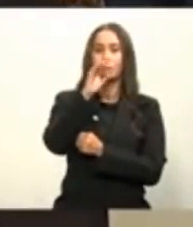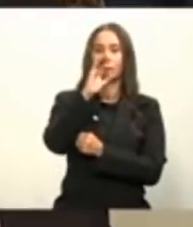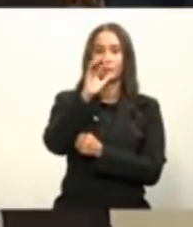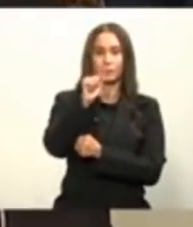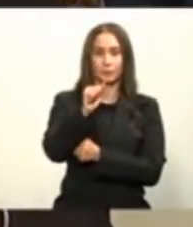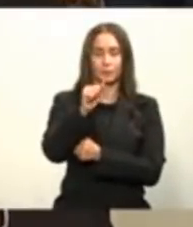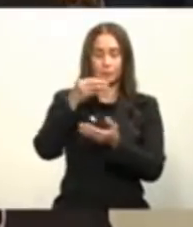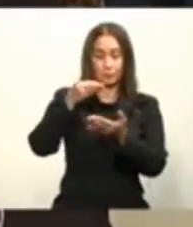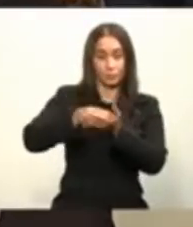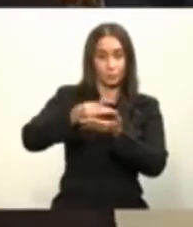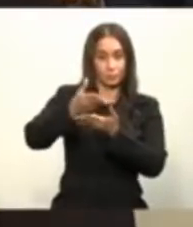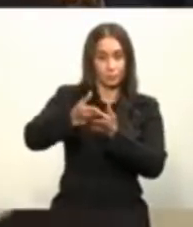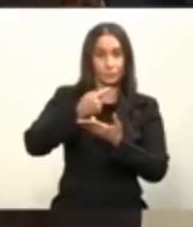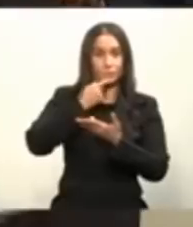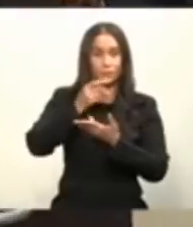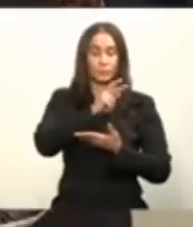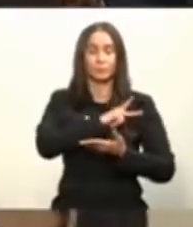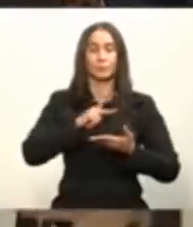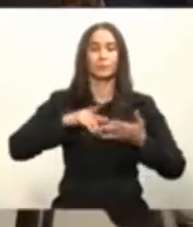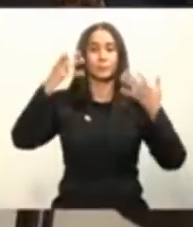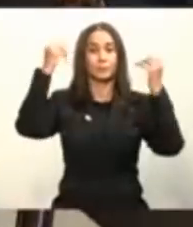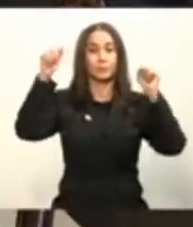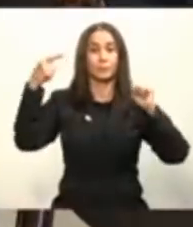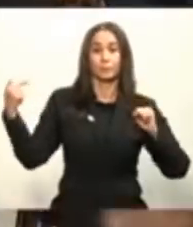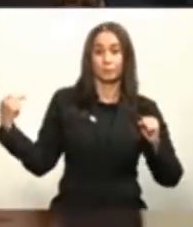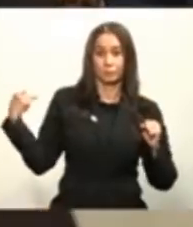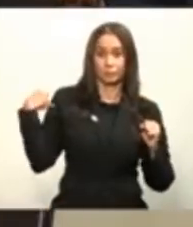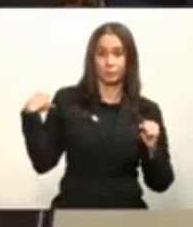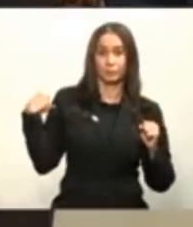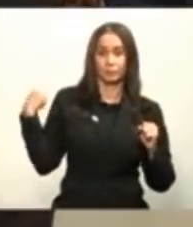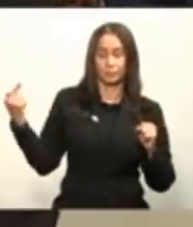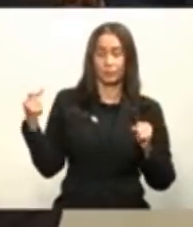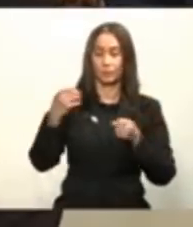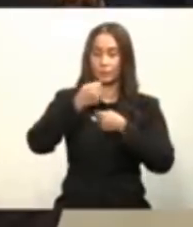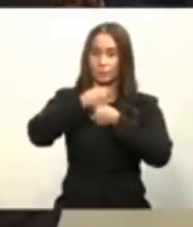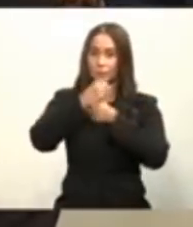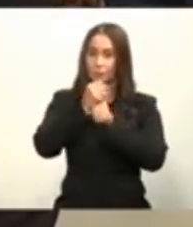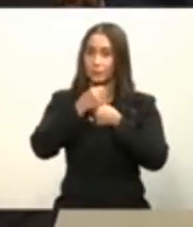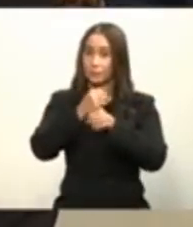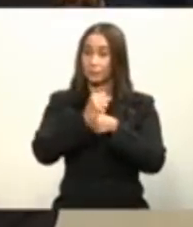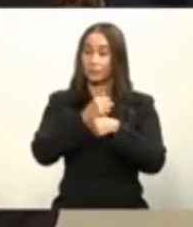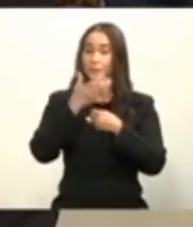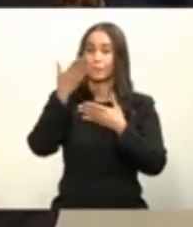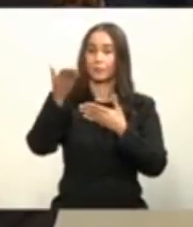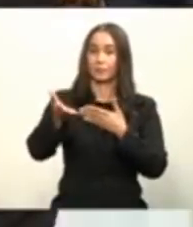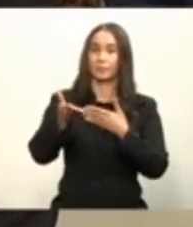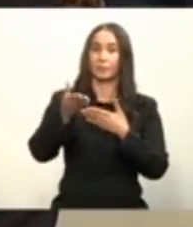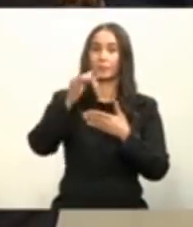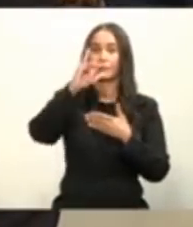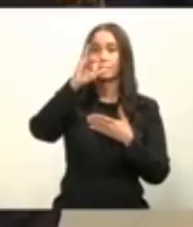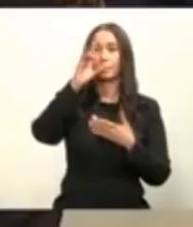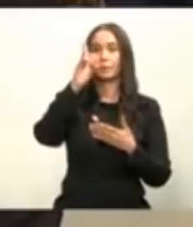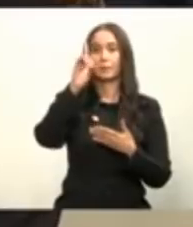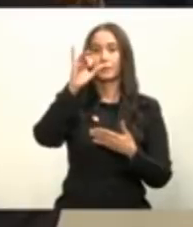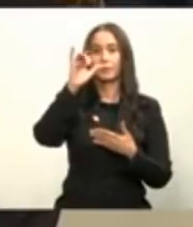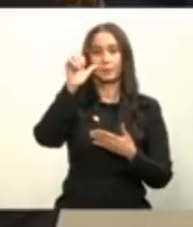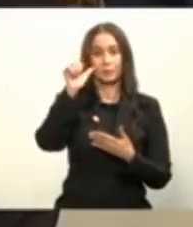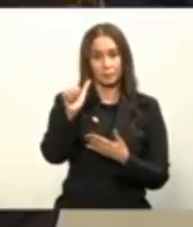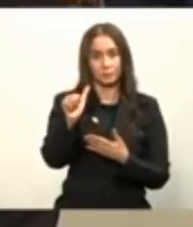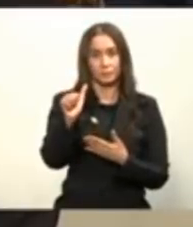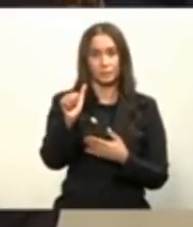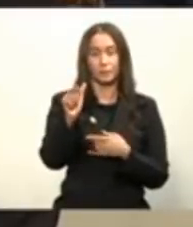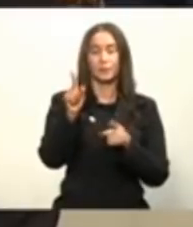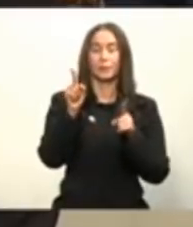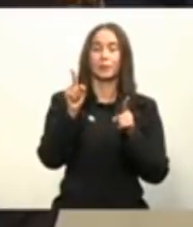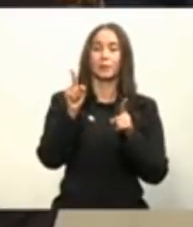vicepresidenta vacunas de AstraZeneca que estaban que están fabricadas en la India con la misma usted